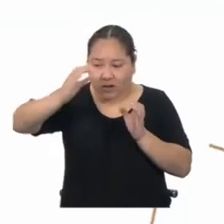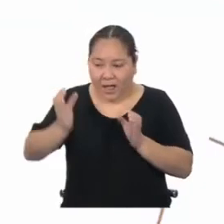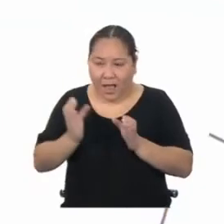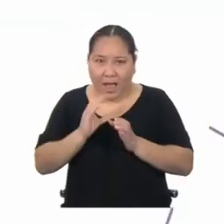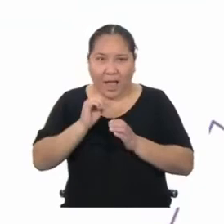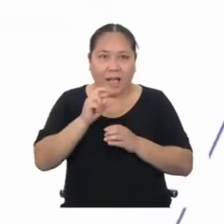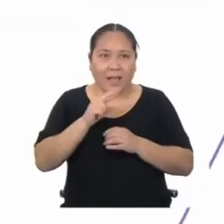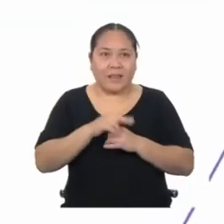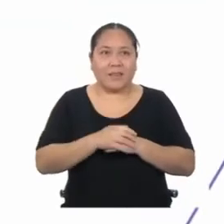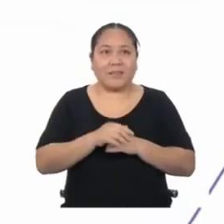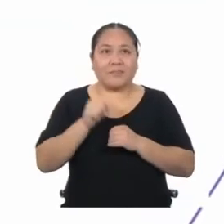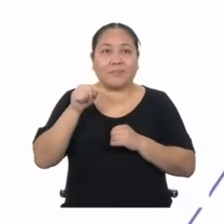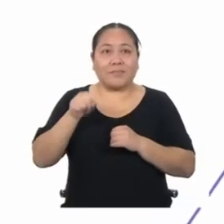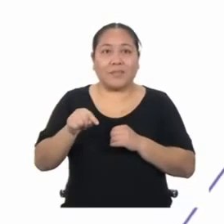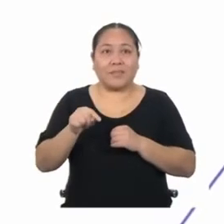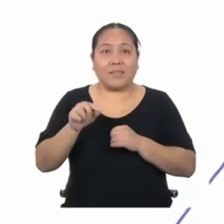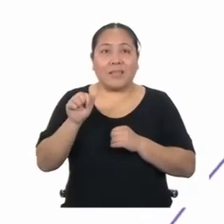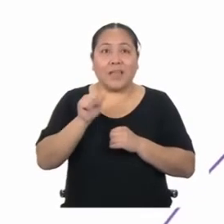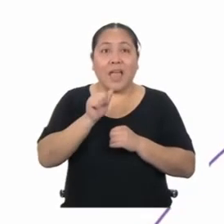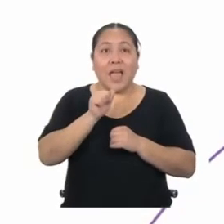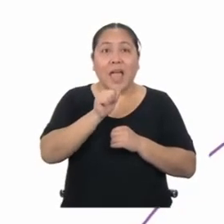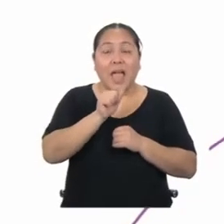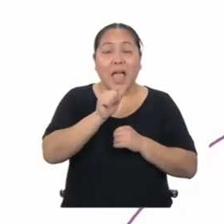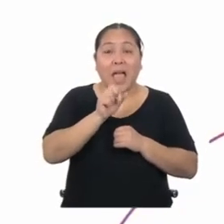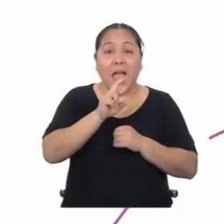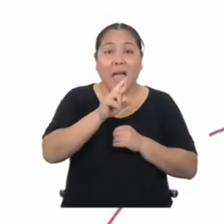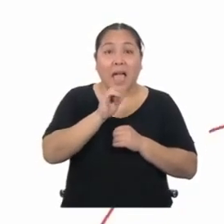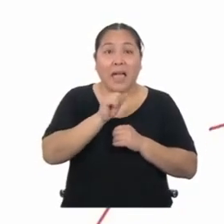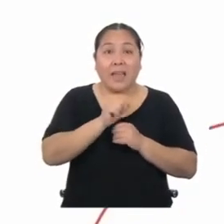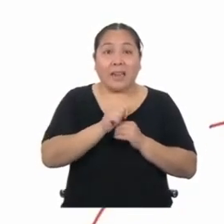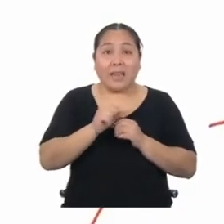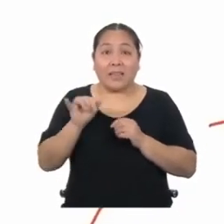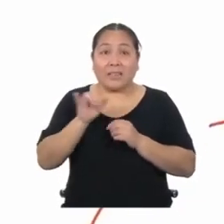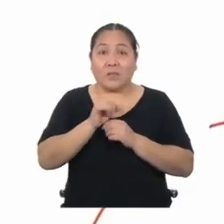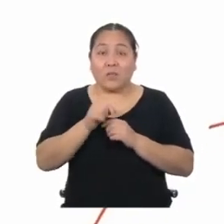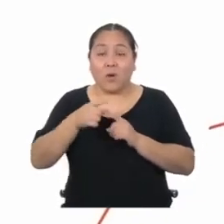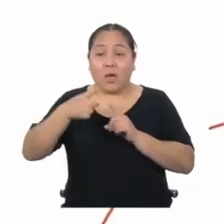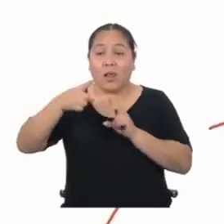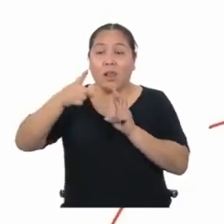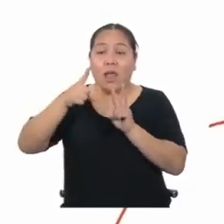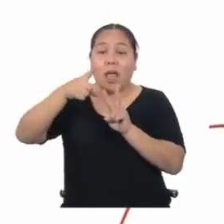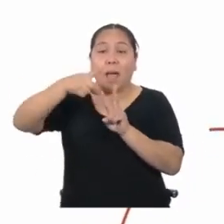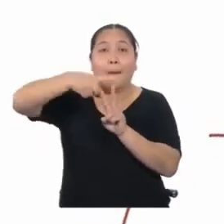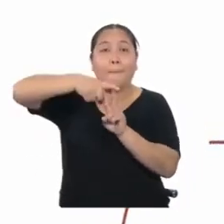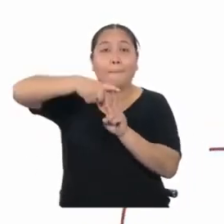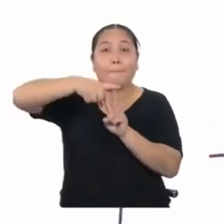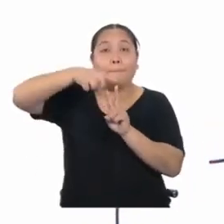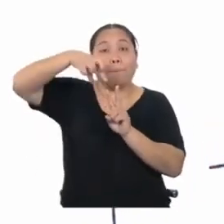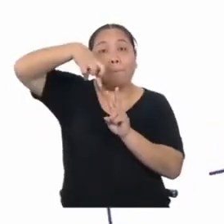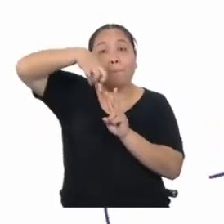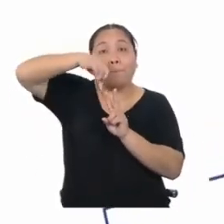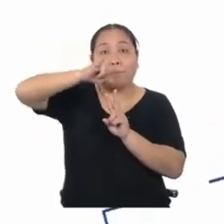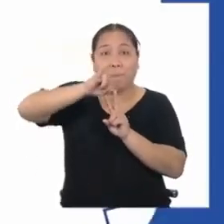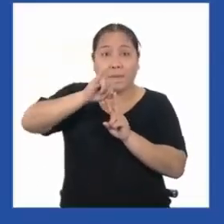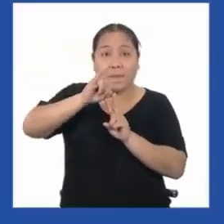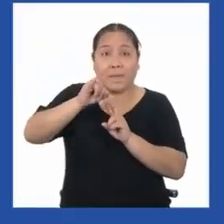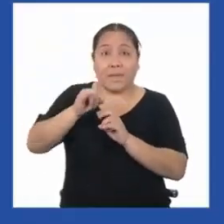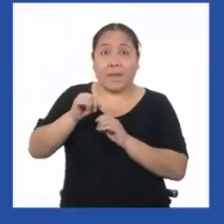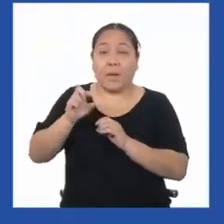del círculo es igual a pi por la medida del radio elevado al cuadrado.